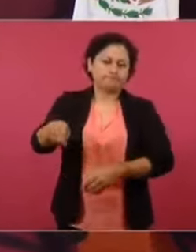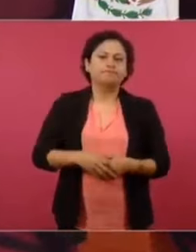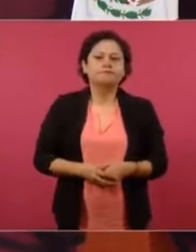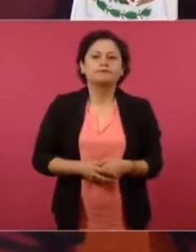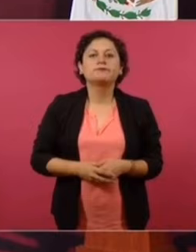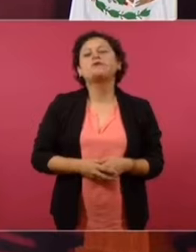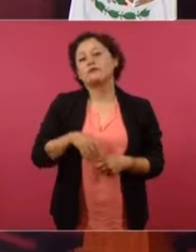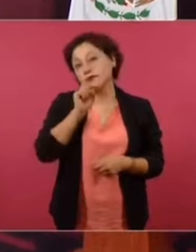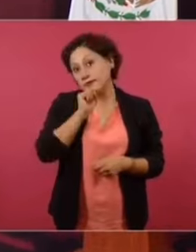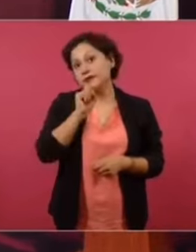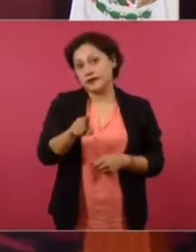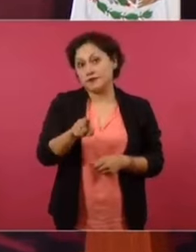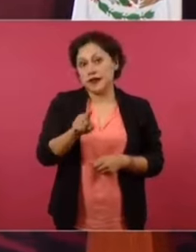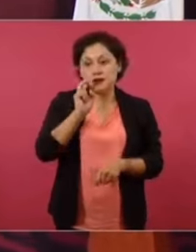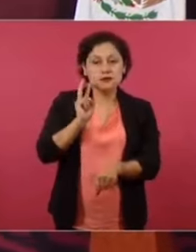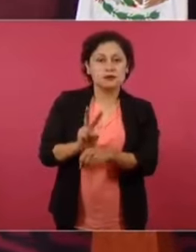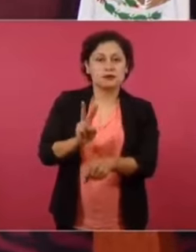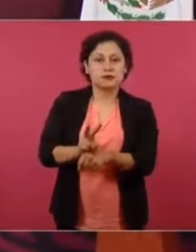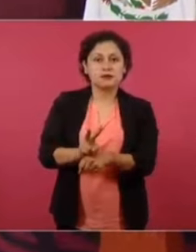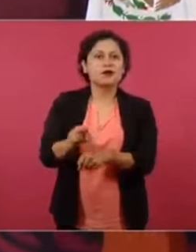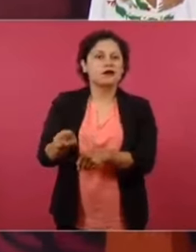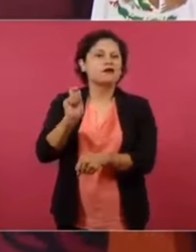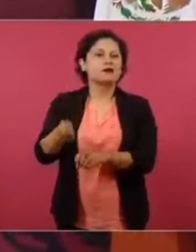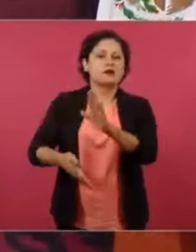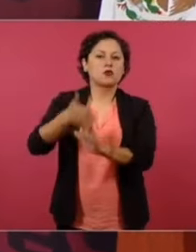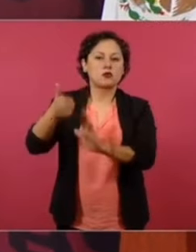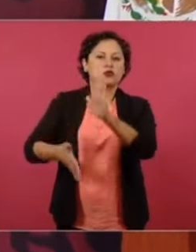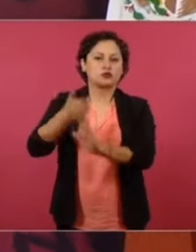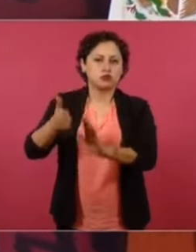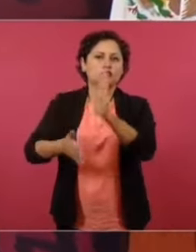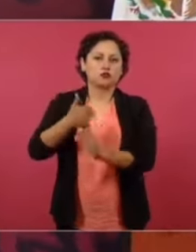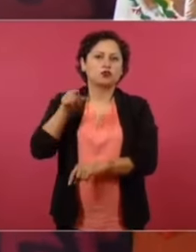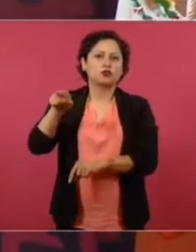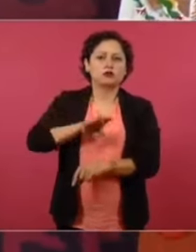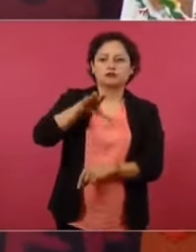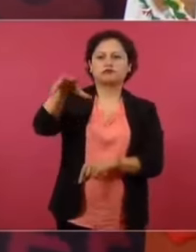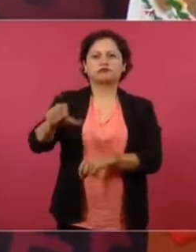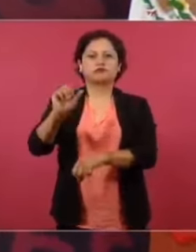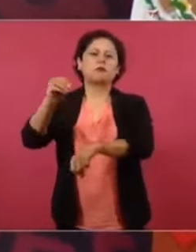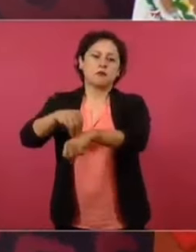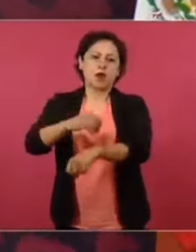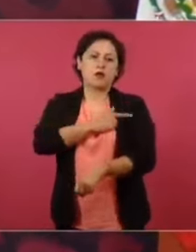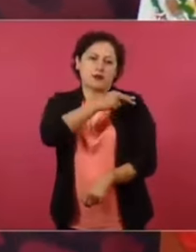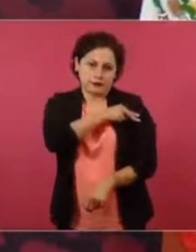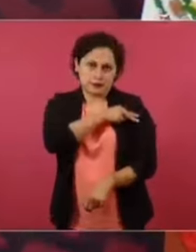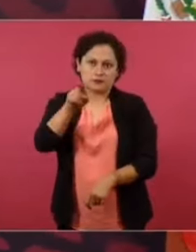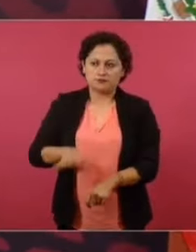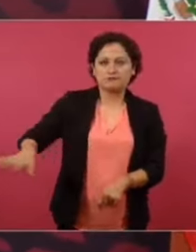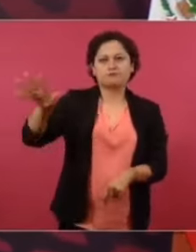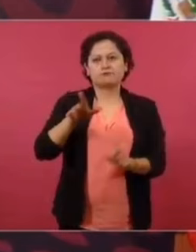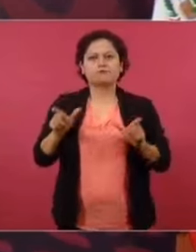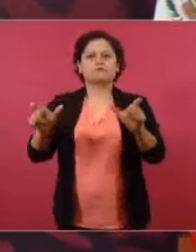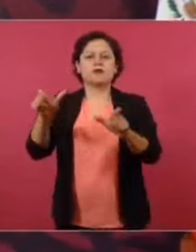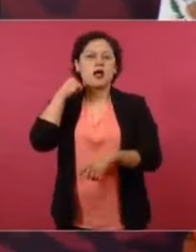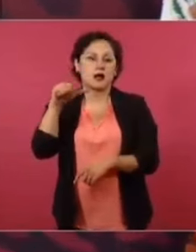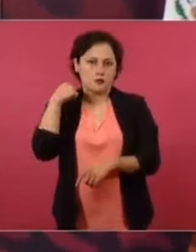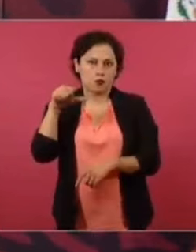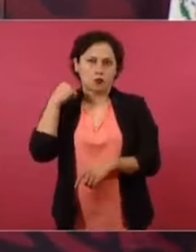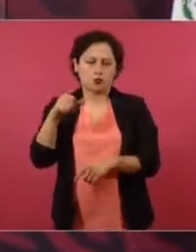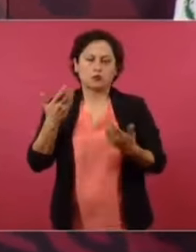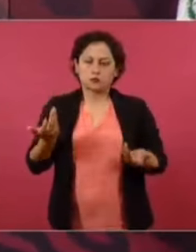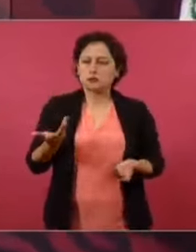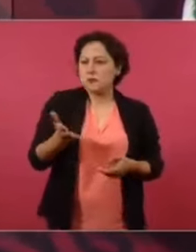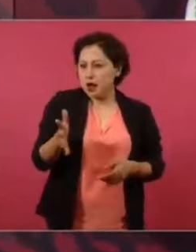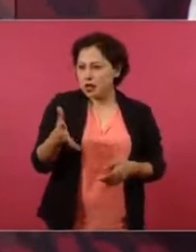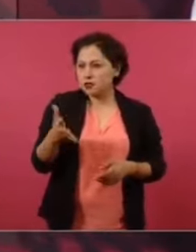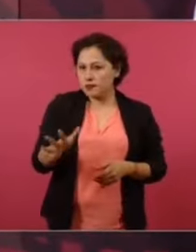supervisar también, porque ya se inició la construcción de instalaciones para la Guardia Nacional en todo Acapulco. Van a permanecer